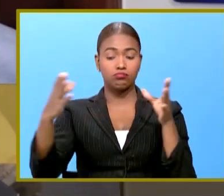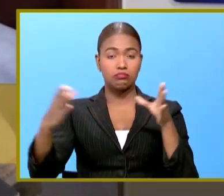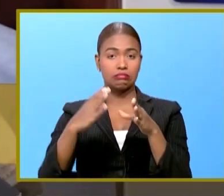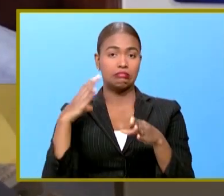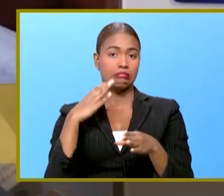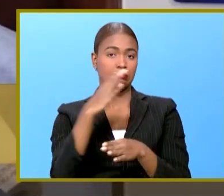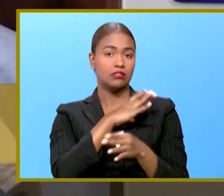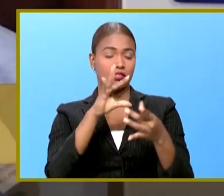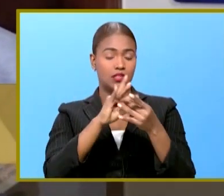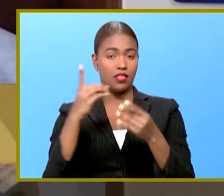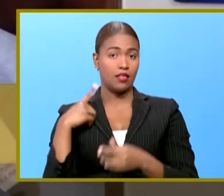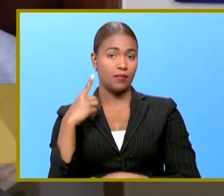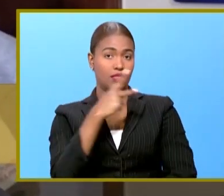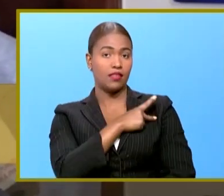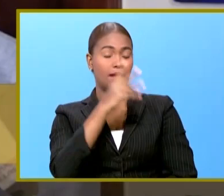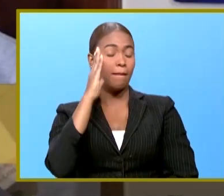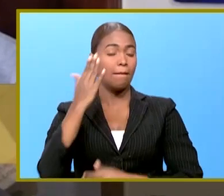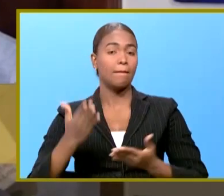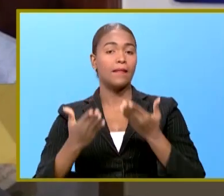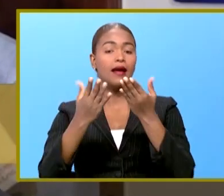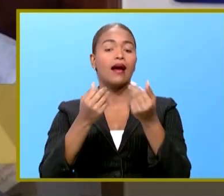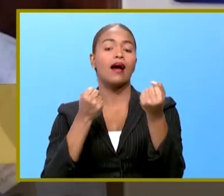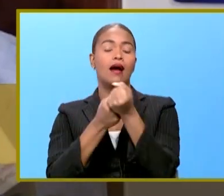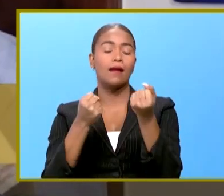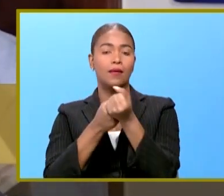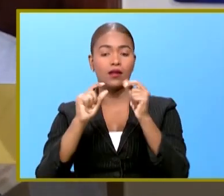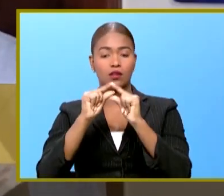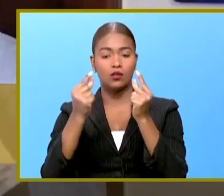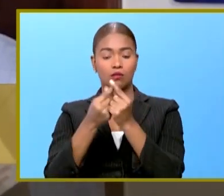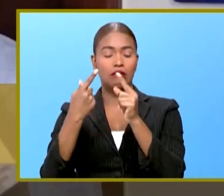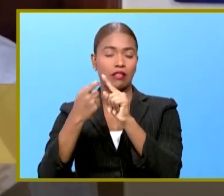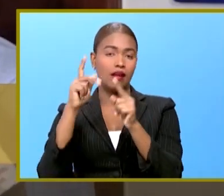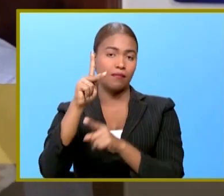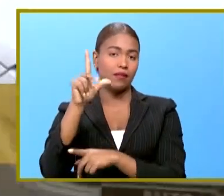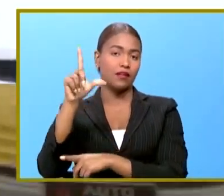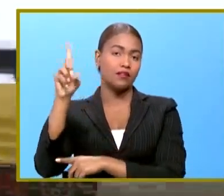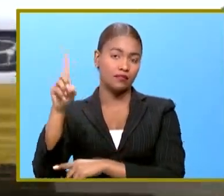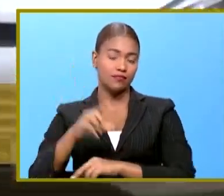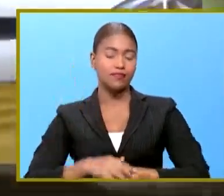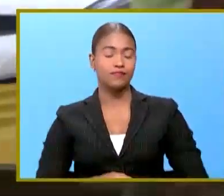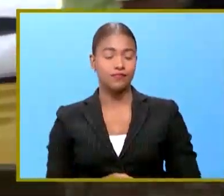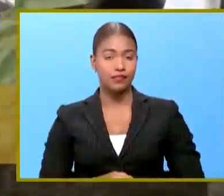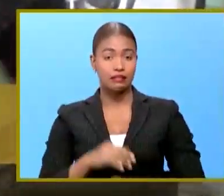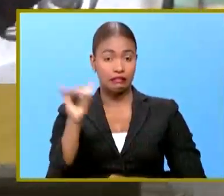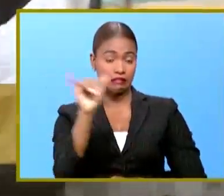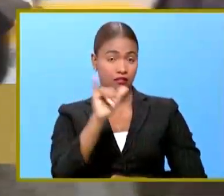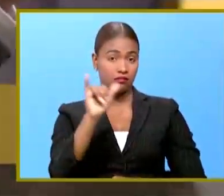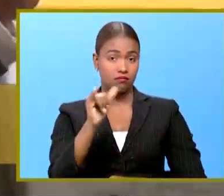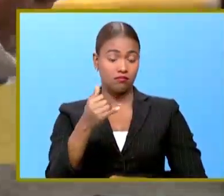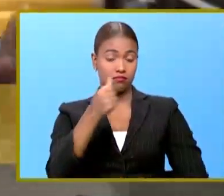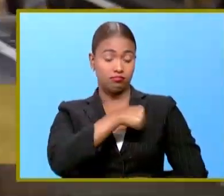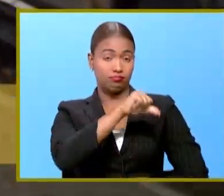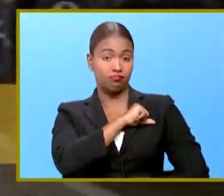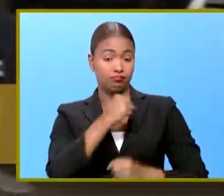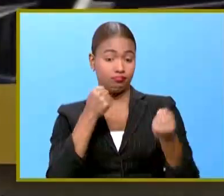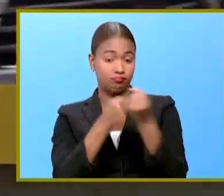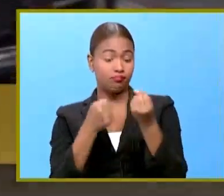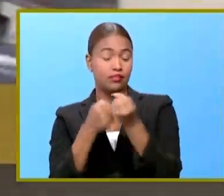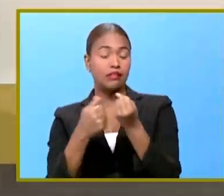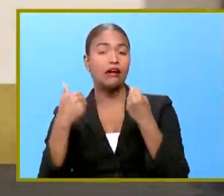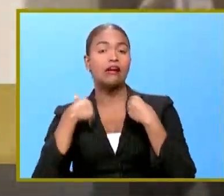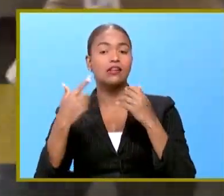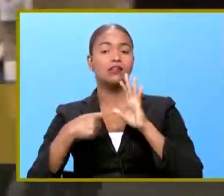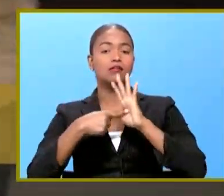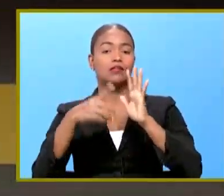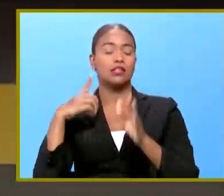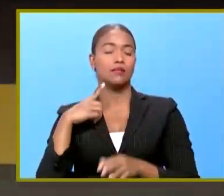Cámara de Diputados recibirá el apoyo del partido de la liberación dominicana en la misma actitud de cooperación se